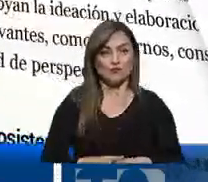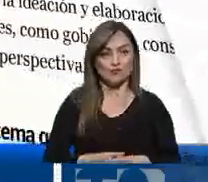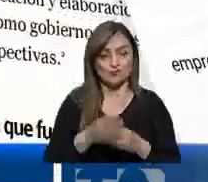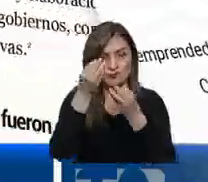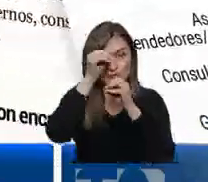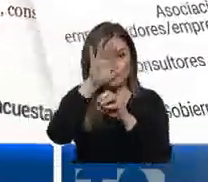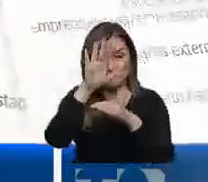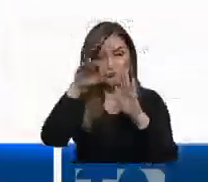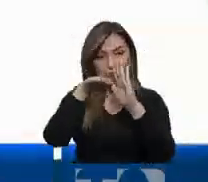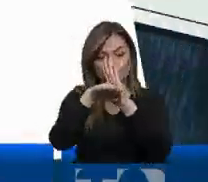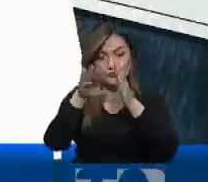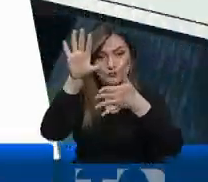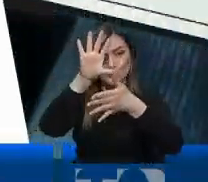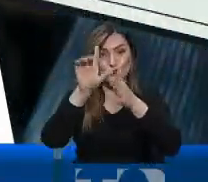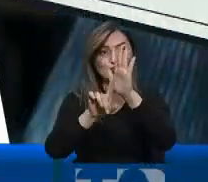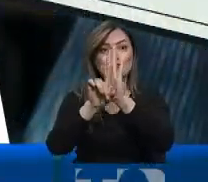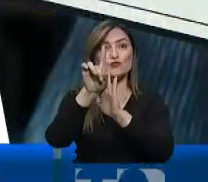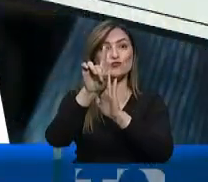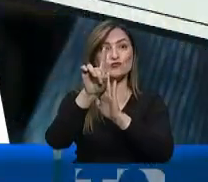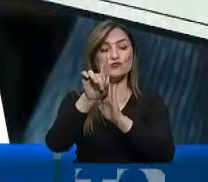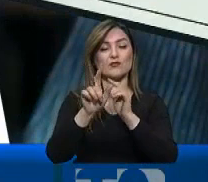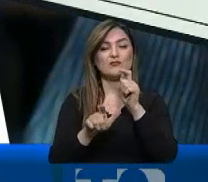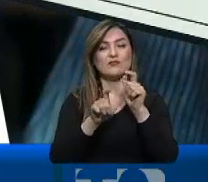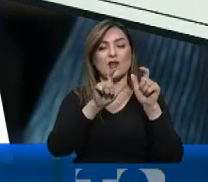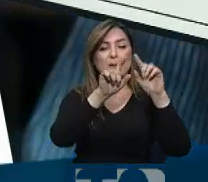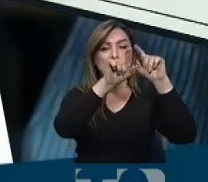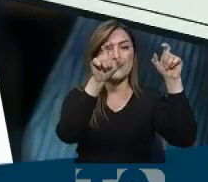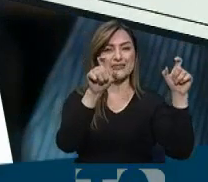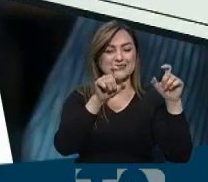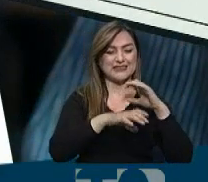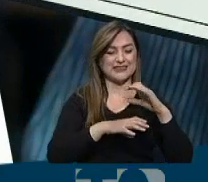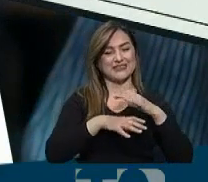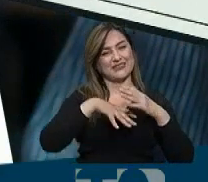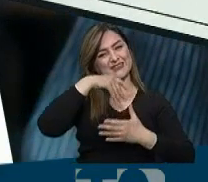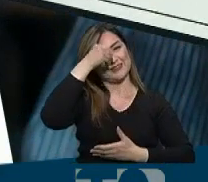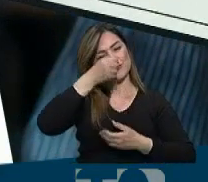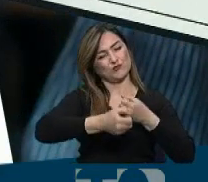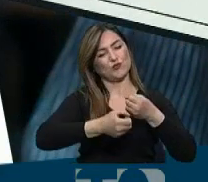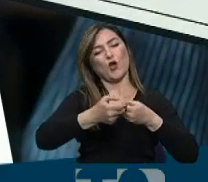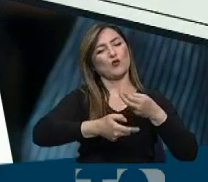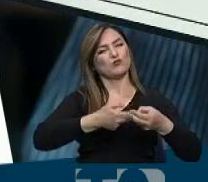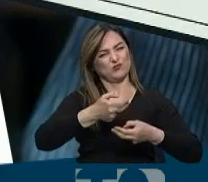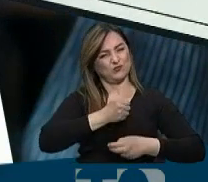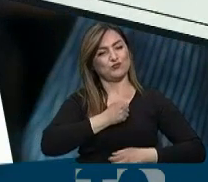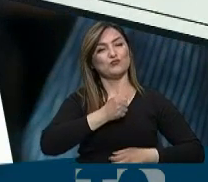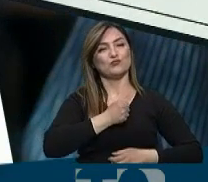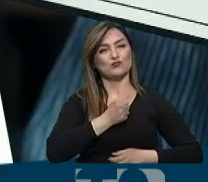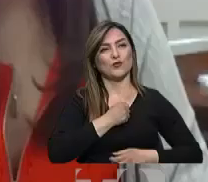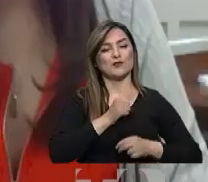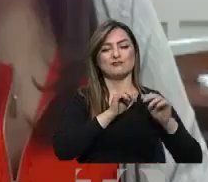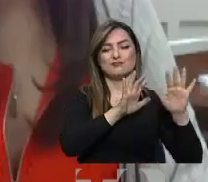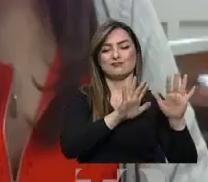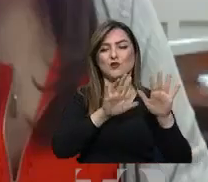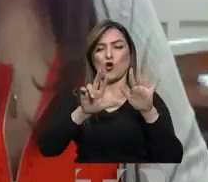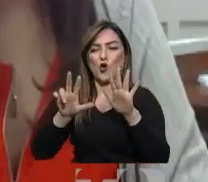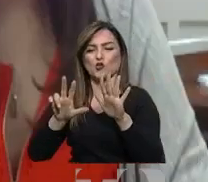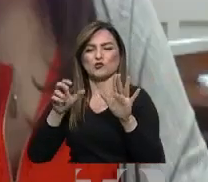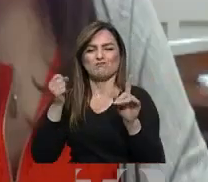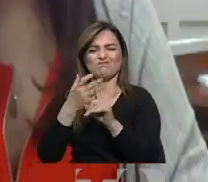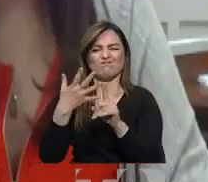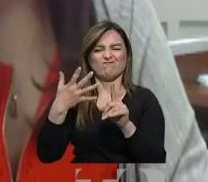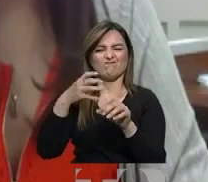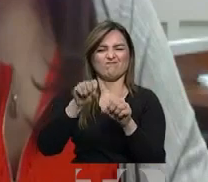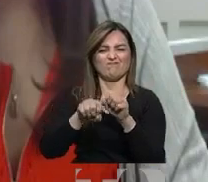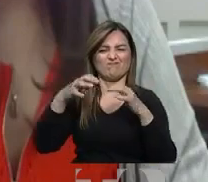informes del Banco Interamericano de Desarrollo, ocho de cada diez emprendimientos fueron perjudicados. ¿Cuál es la realidad de los emprendimientos? Lo explica el